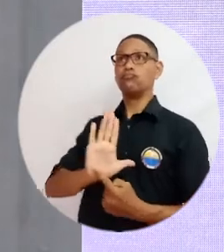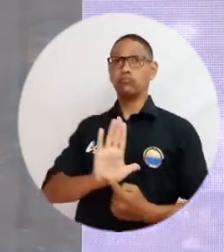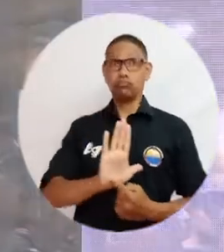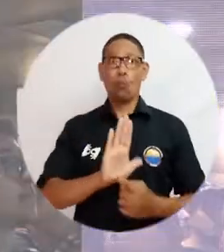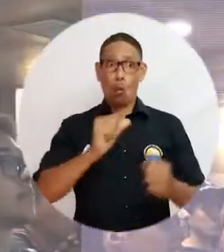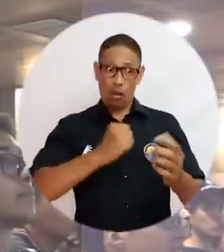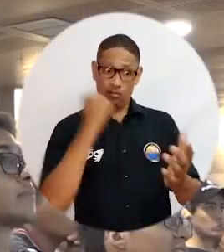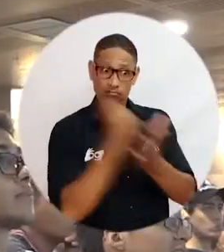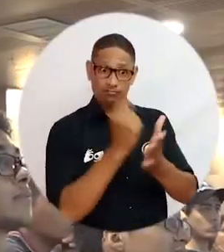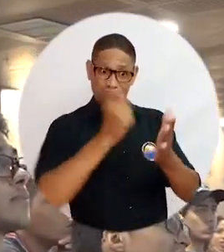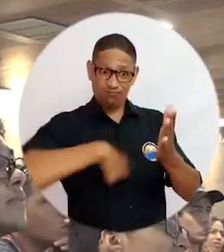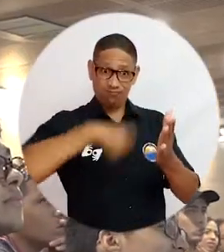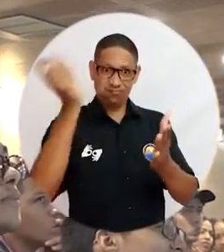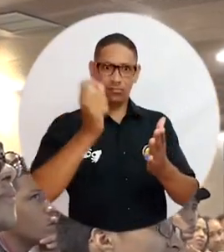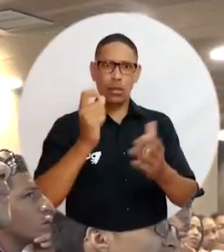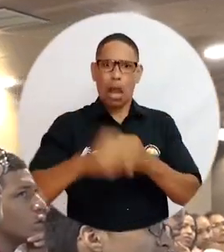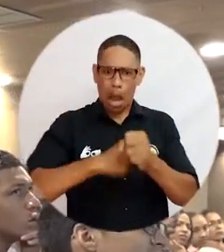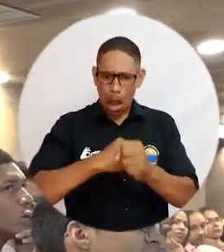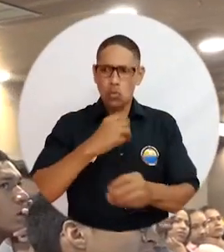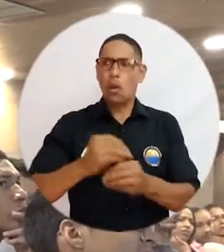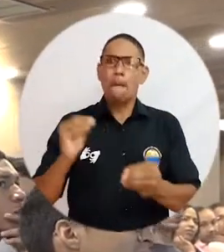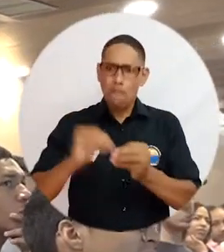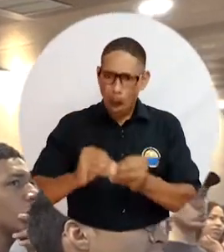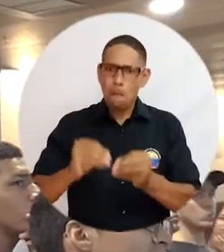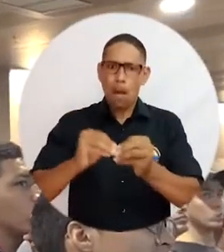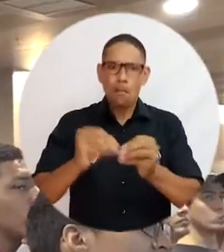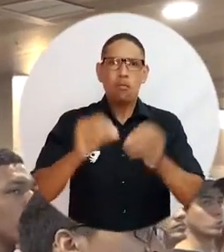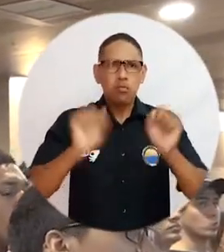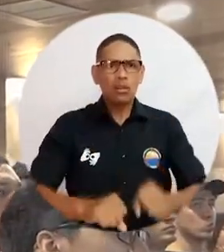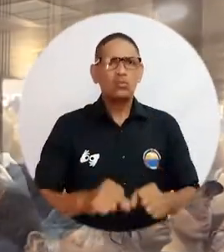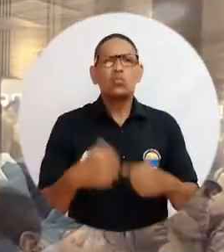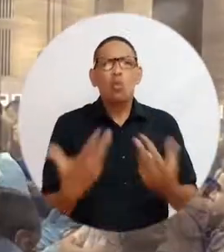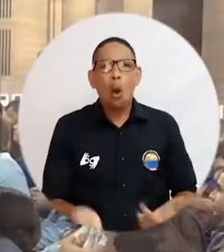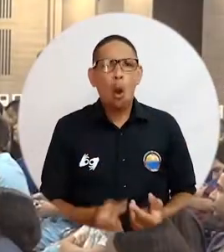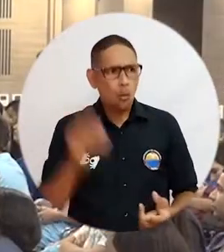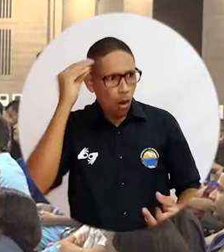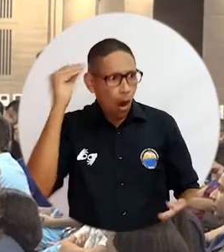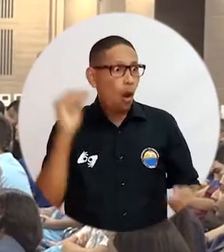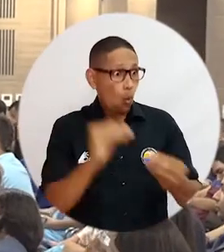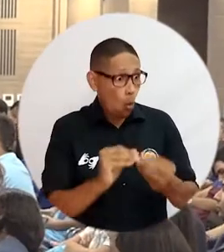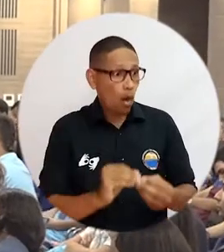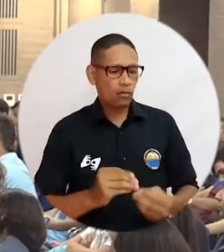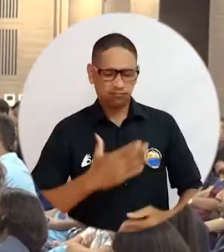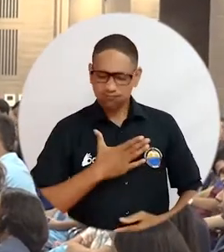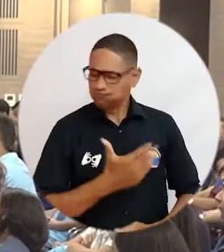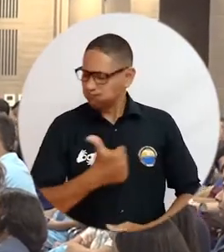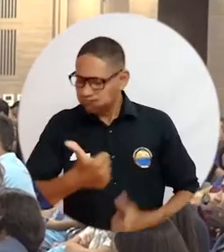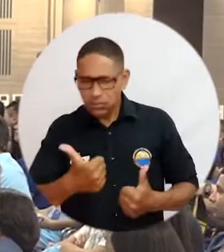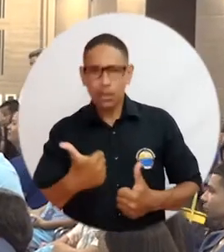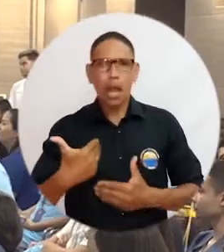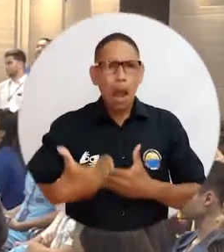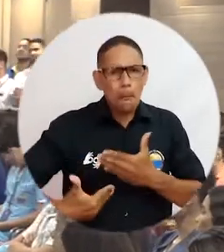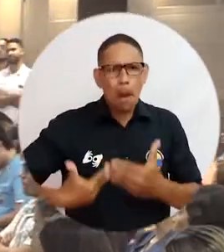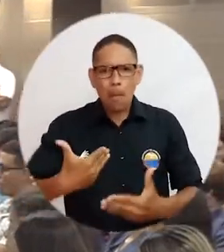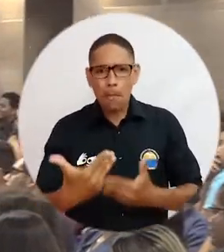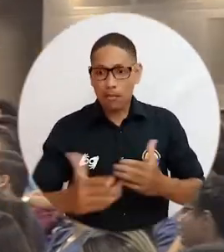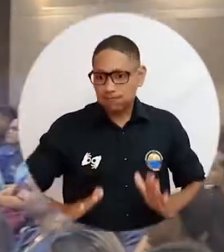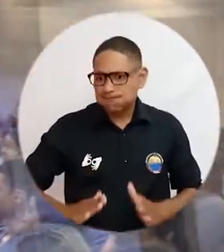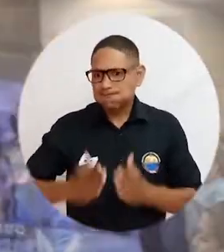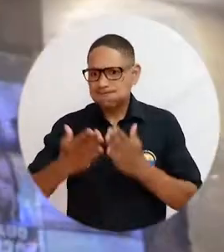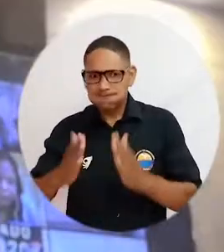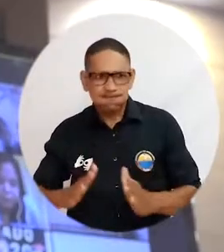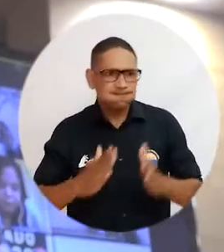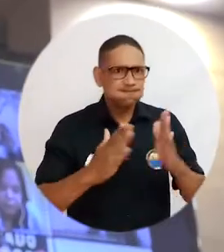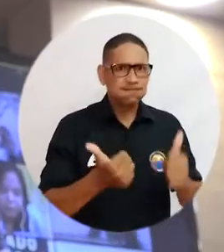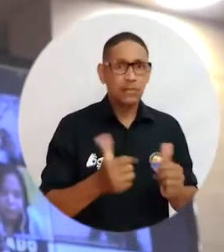la alta calidad puede alcanzarse o mantenerse cuando se logra un acuerdo de voluntades, en un proceso de mejoramiento continuo y se